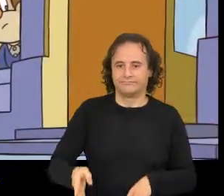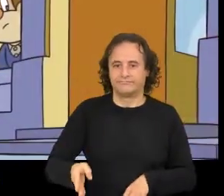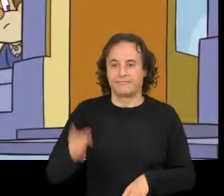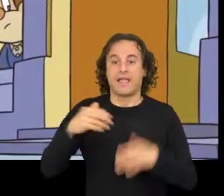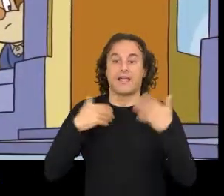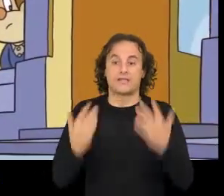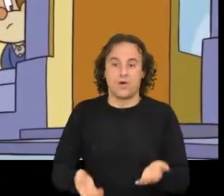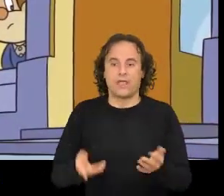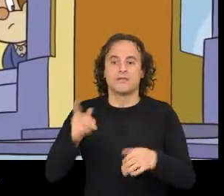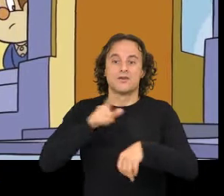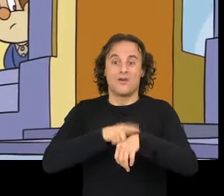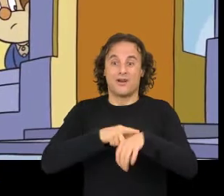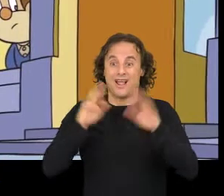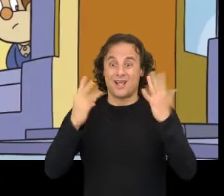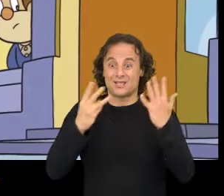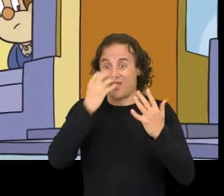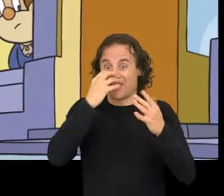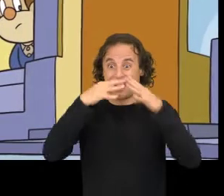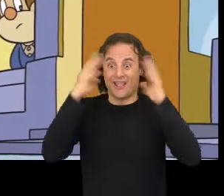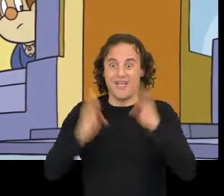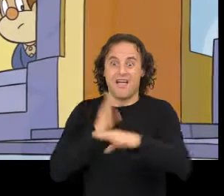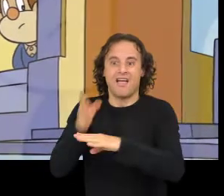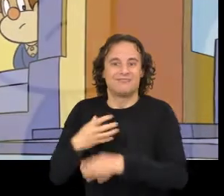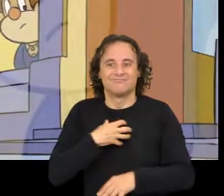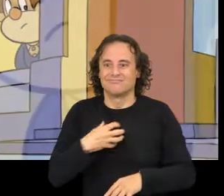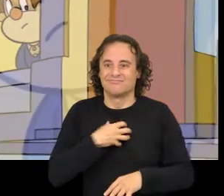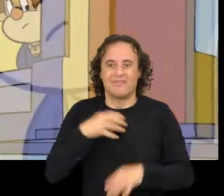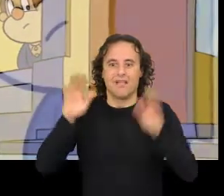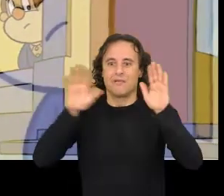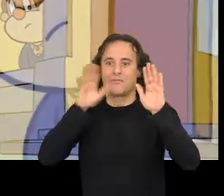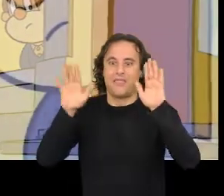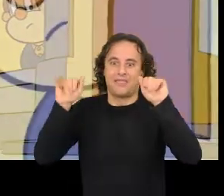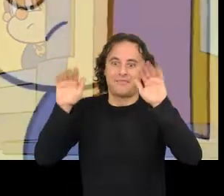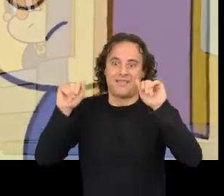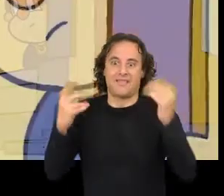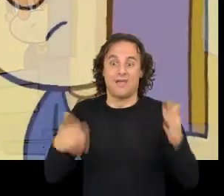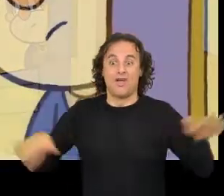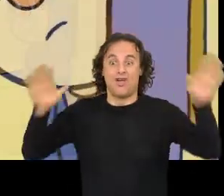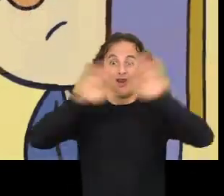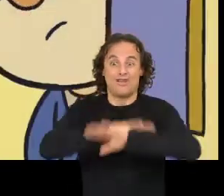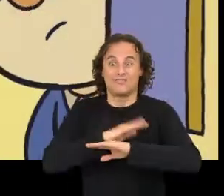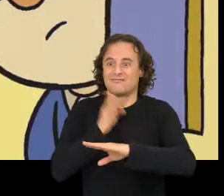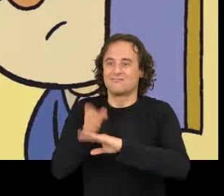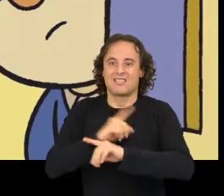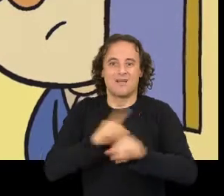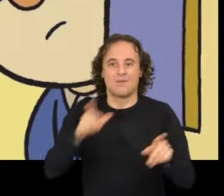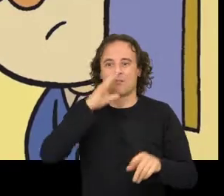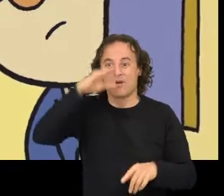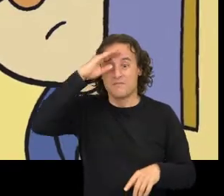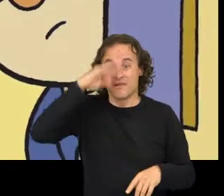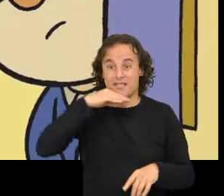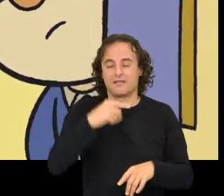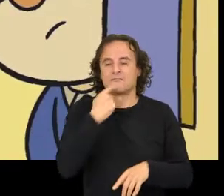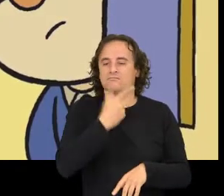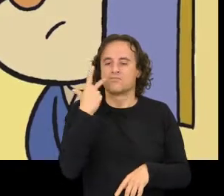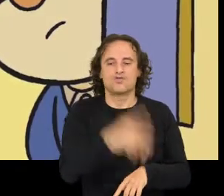puido ir despedirse de á función da xoito Ai, en a función da noite tampouco pudo ir Porque non